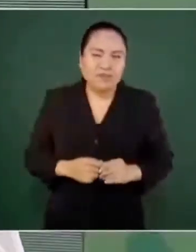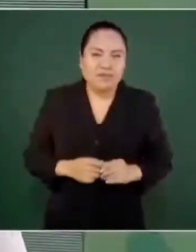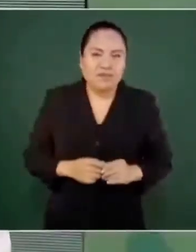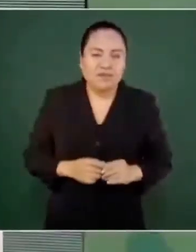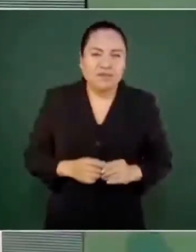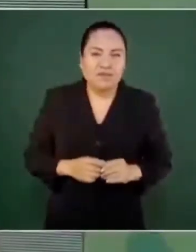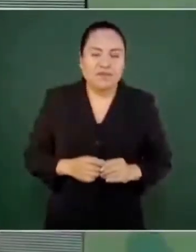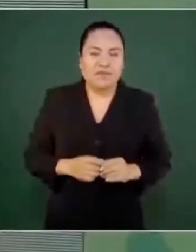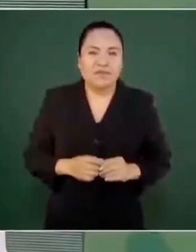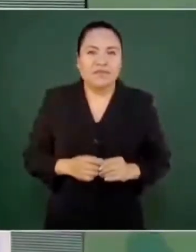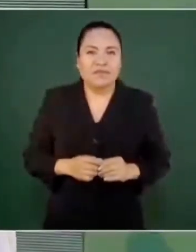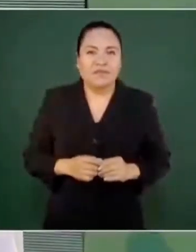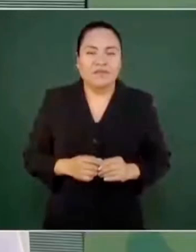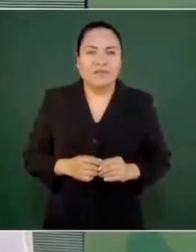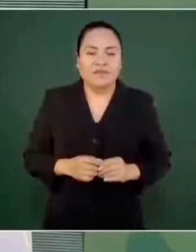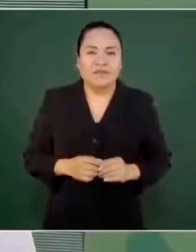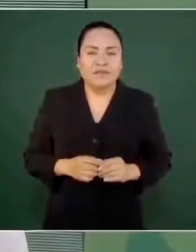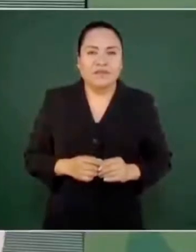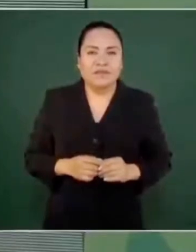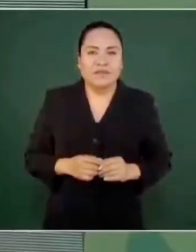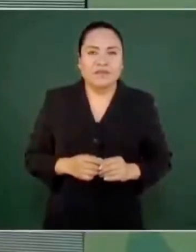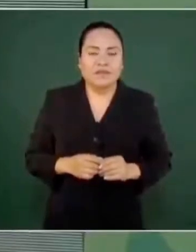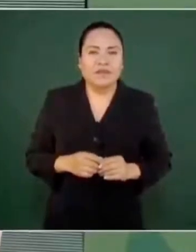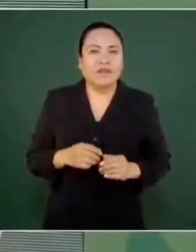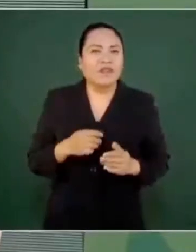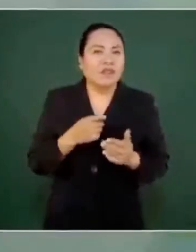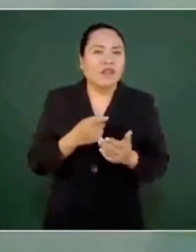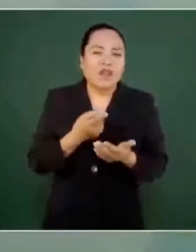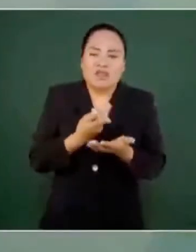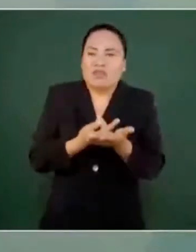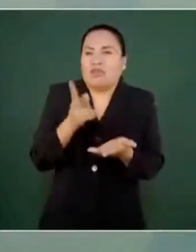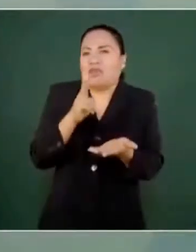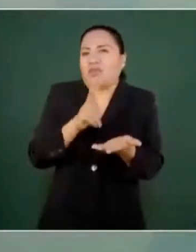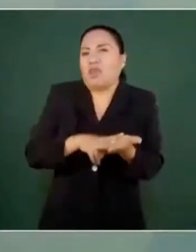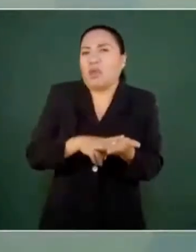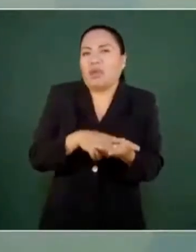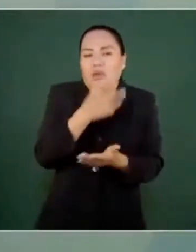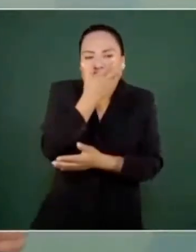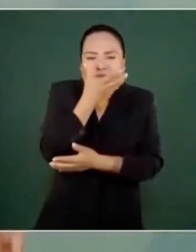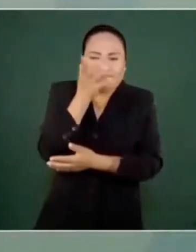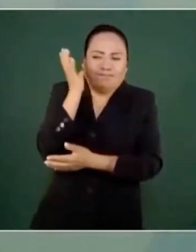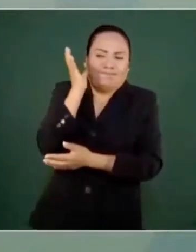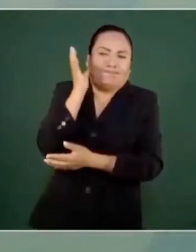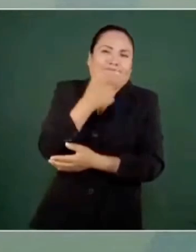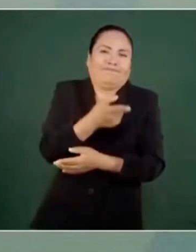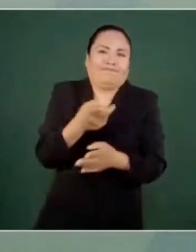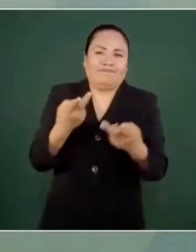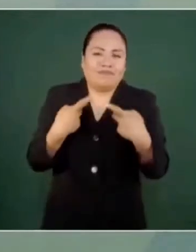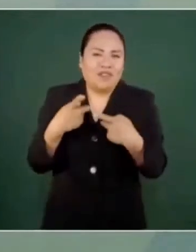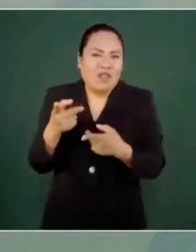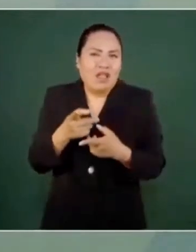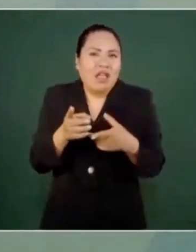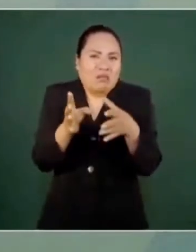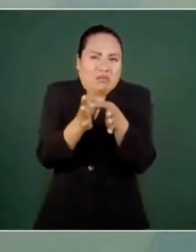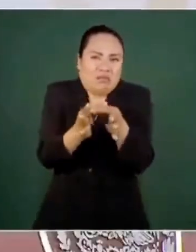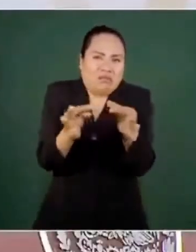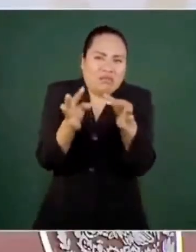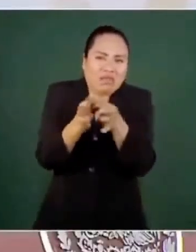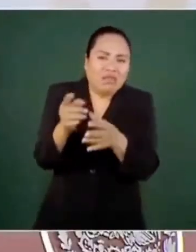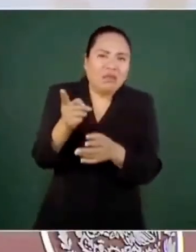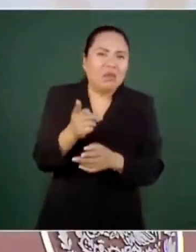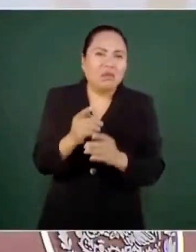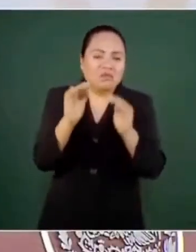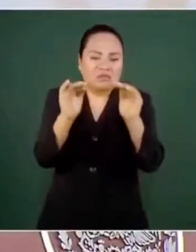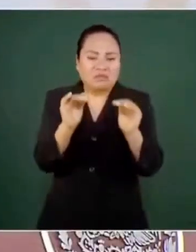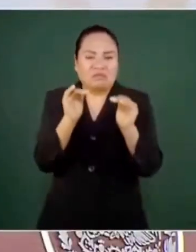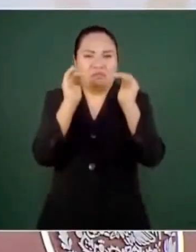Y es un doble discurso, una doble moral, que en